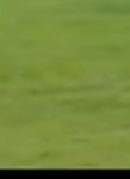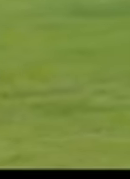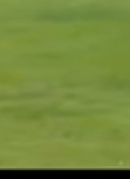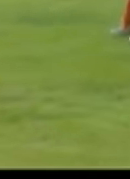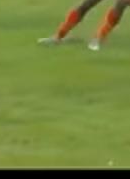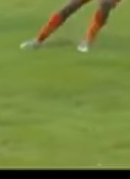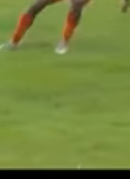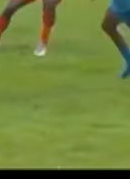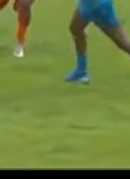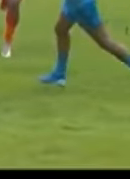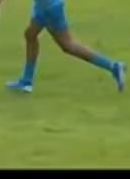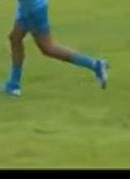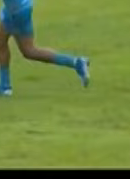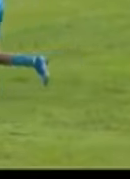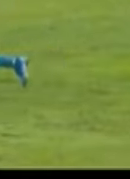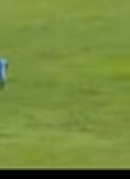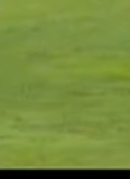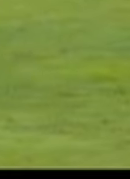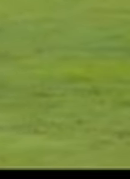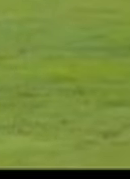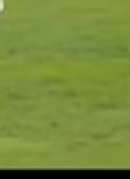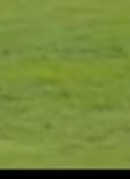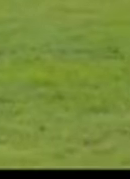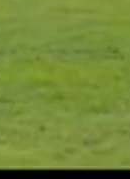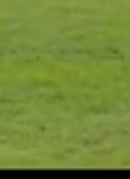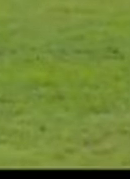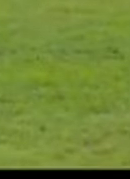Bairdar Que Tras Tomar La Pelota Por Un